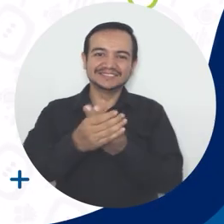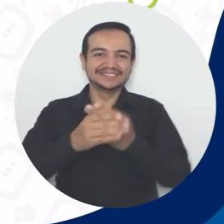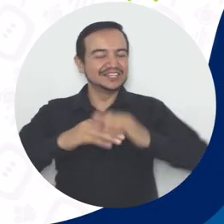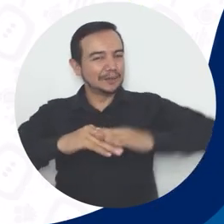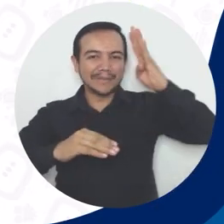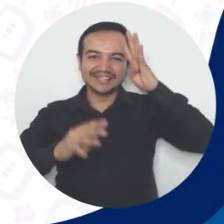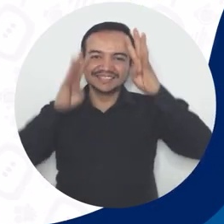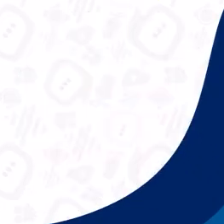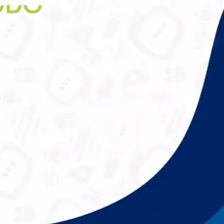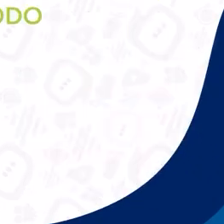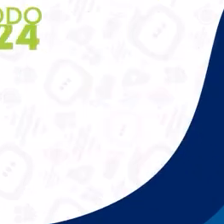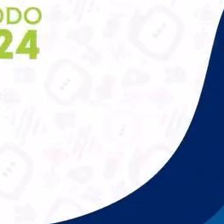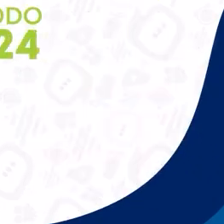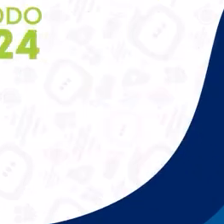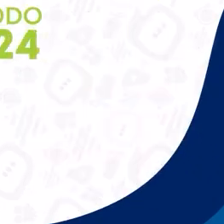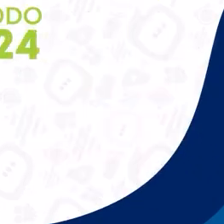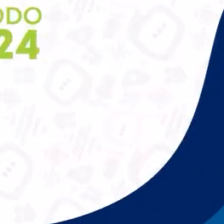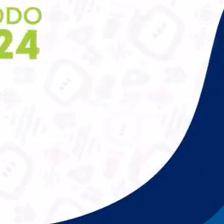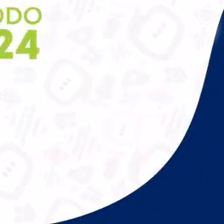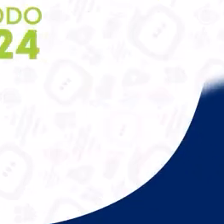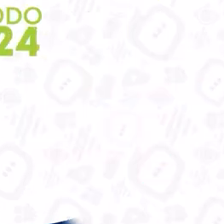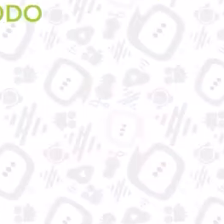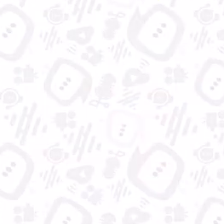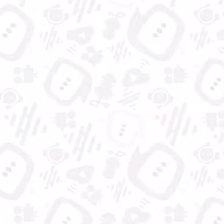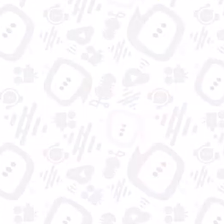Aún más incluyente e innovador.